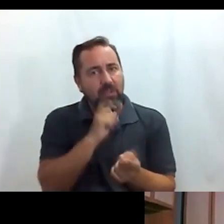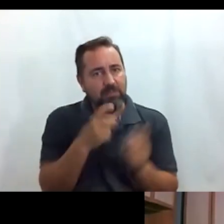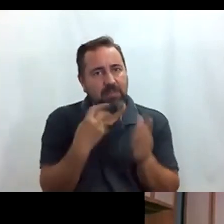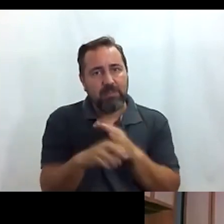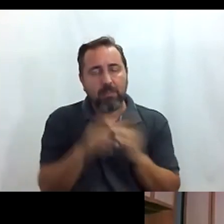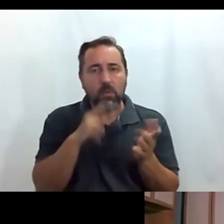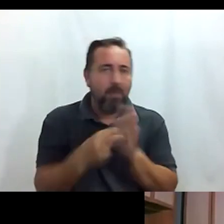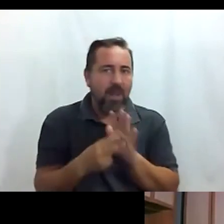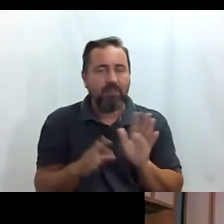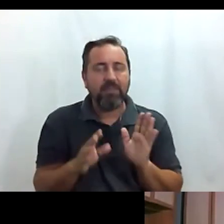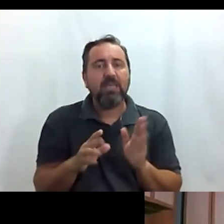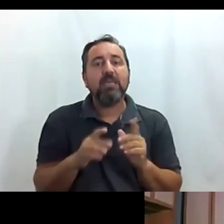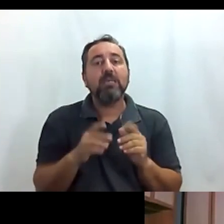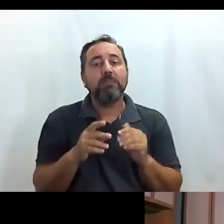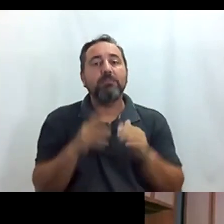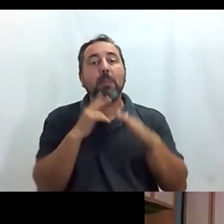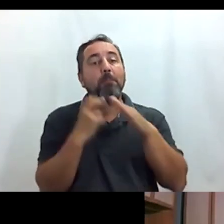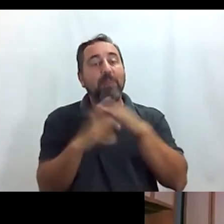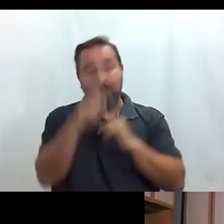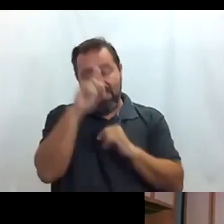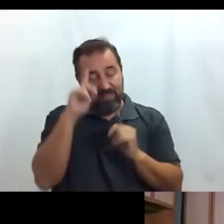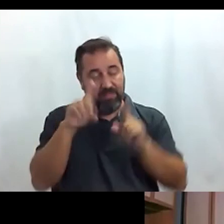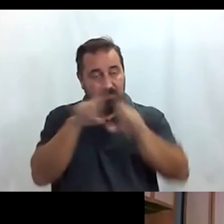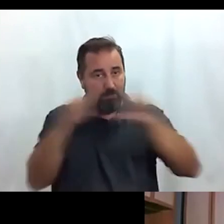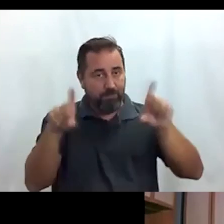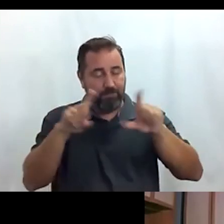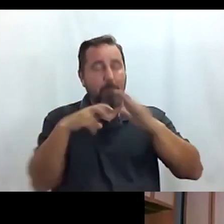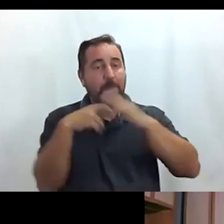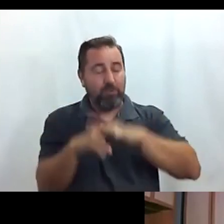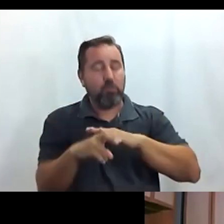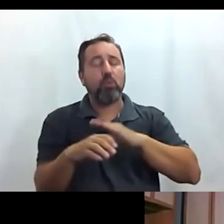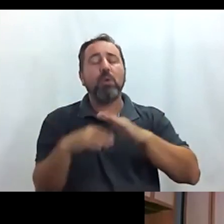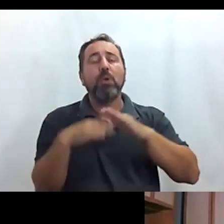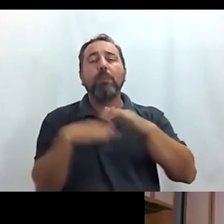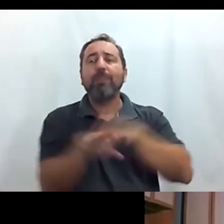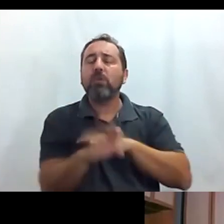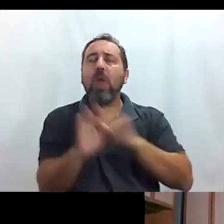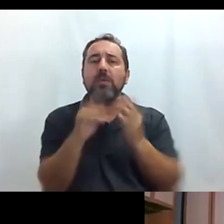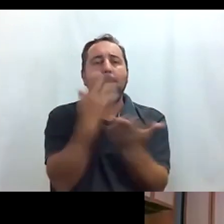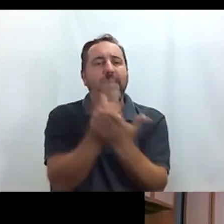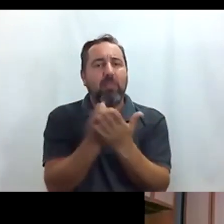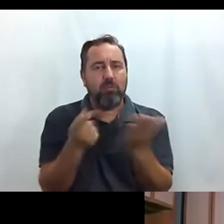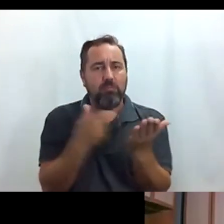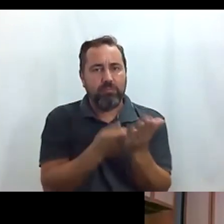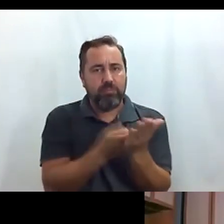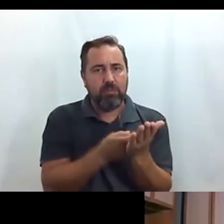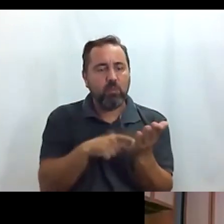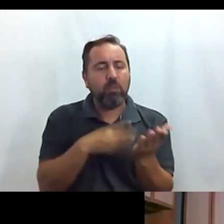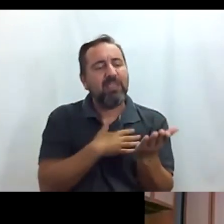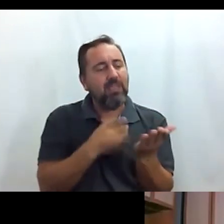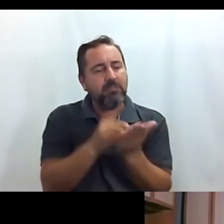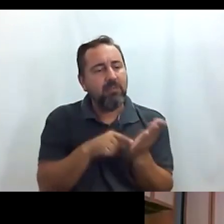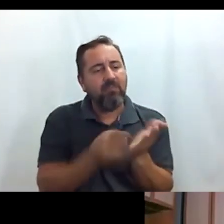viaje ¿verdad? el el metro de Madrid bueno tiene una aplicación que tú pones el itinerario que vas a